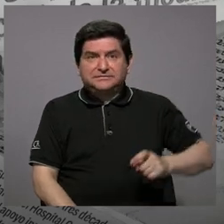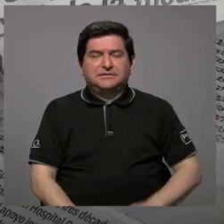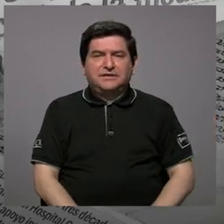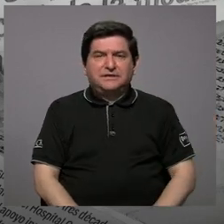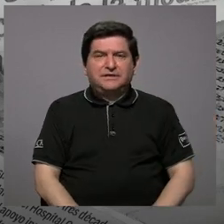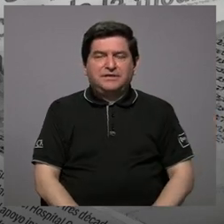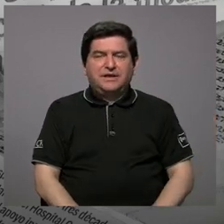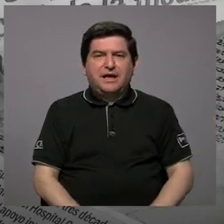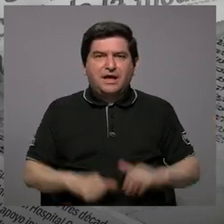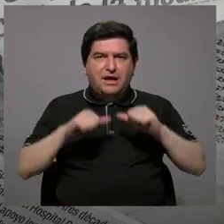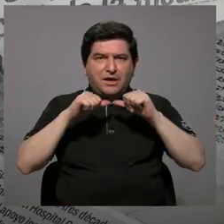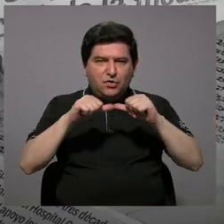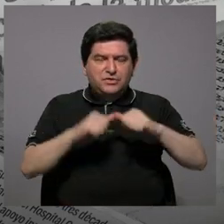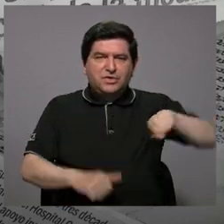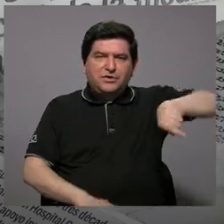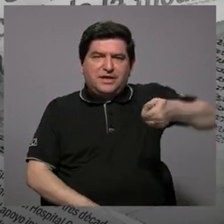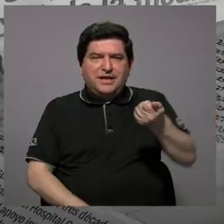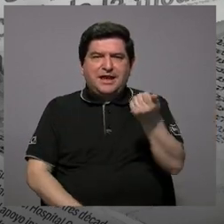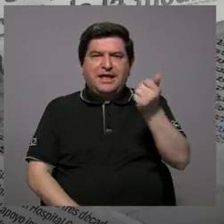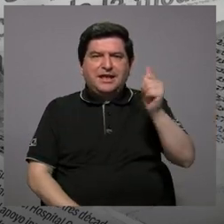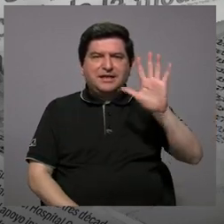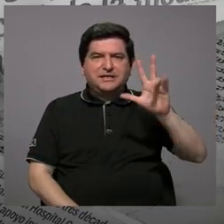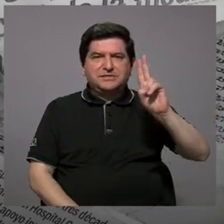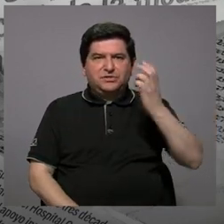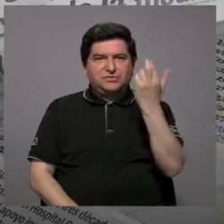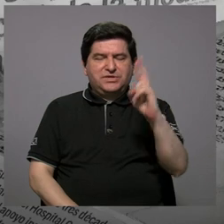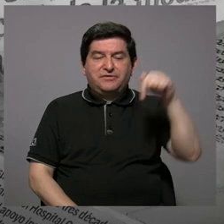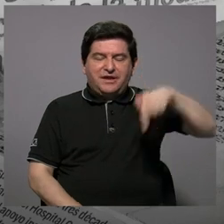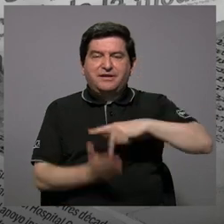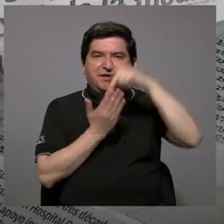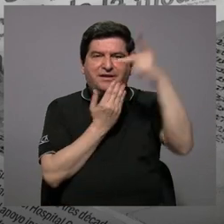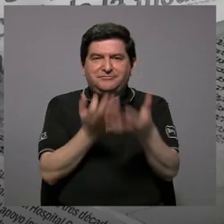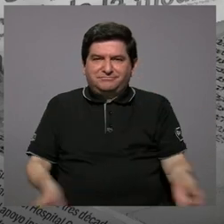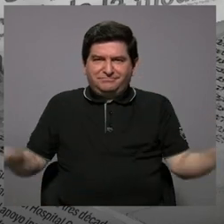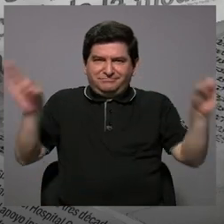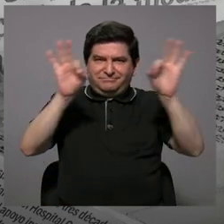continúen con el 15 UCR aquí, con lo que importa.